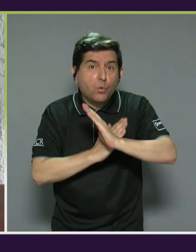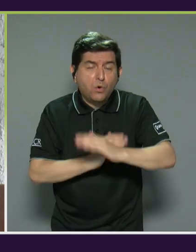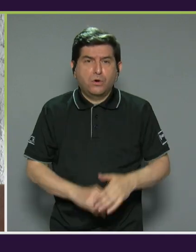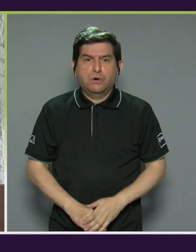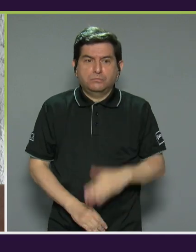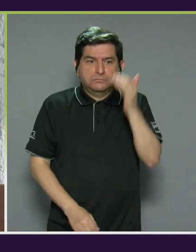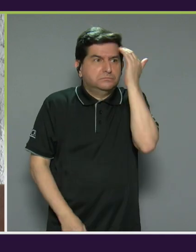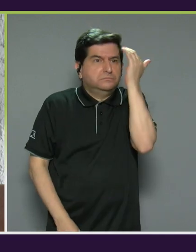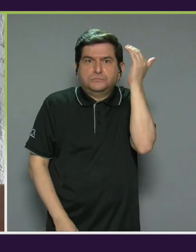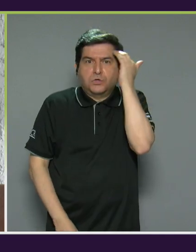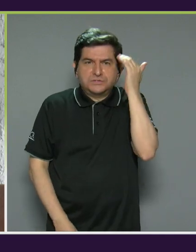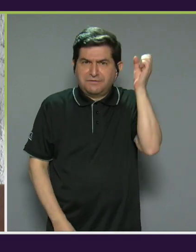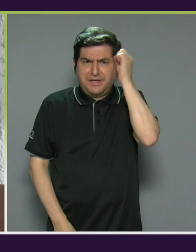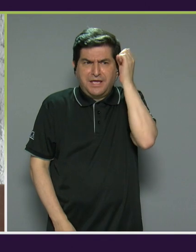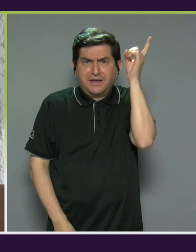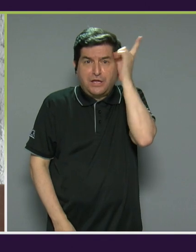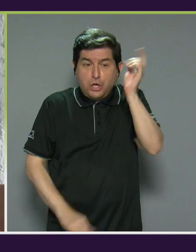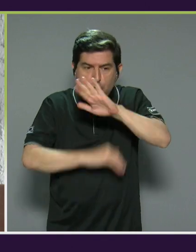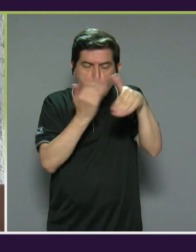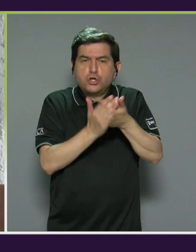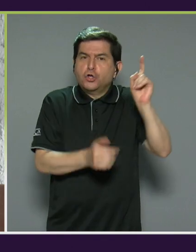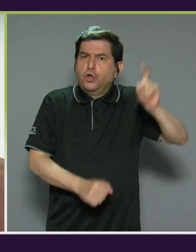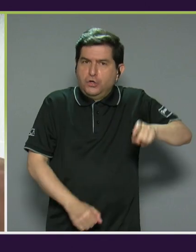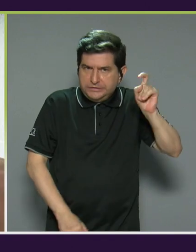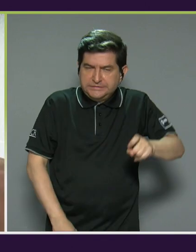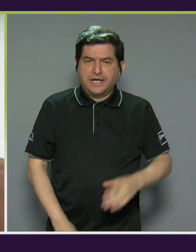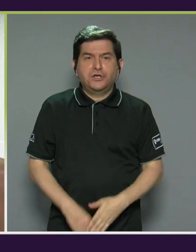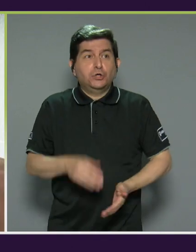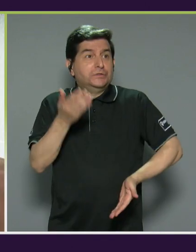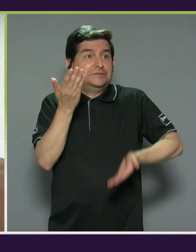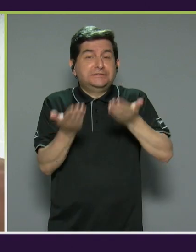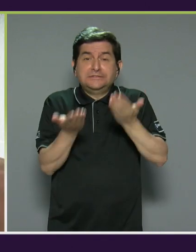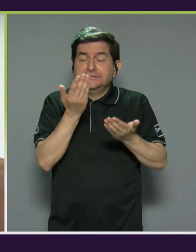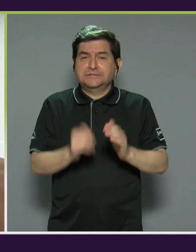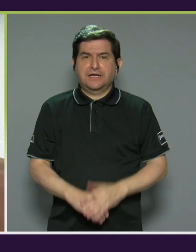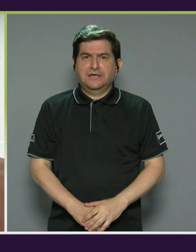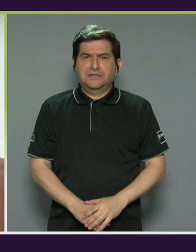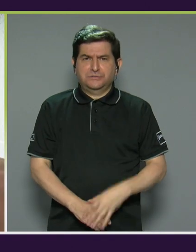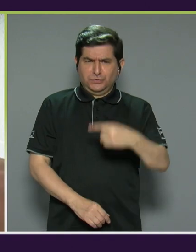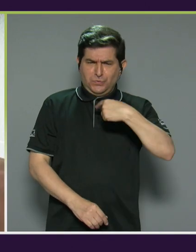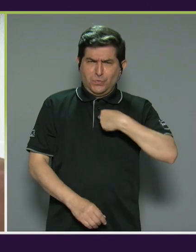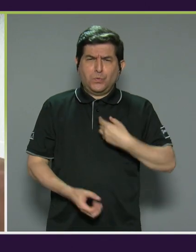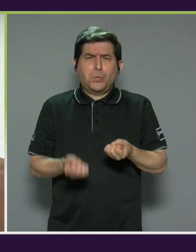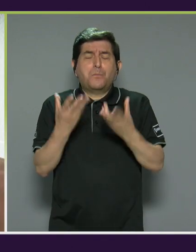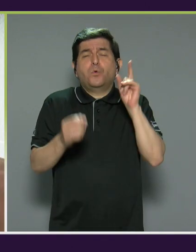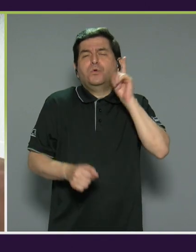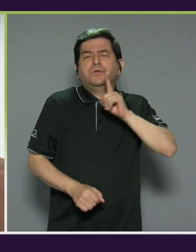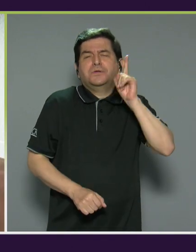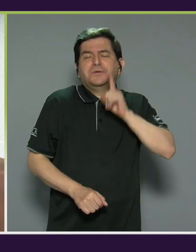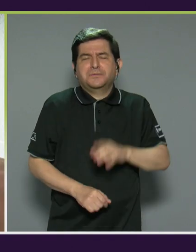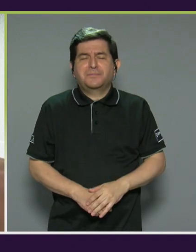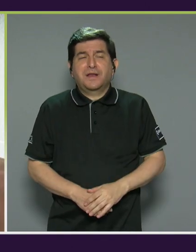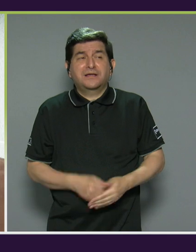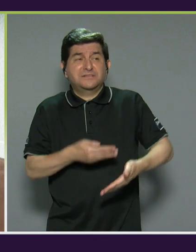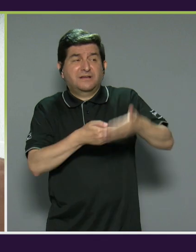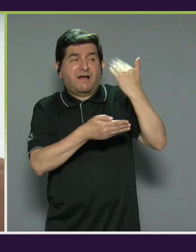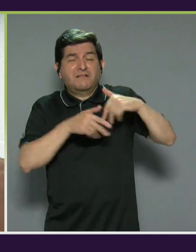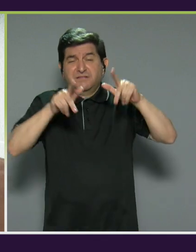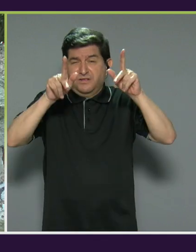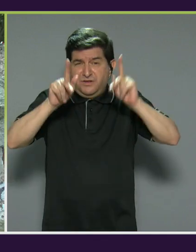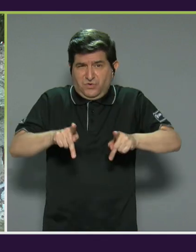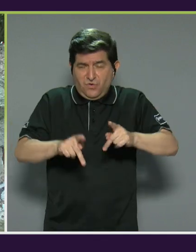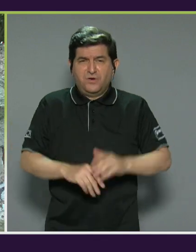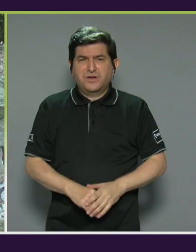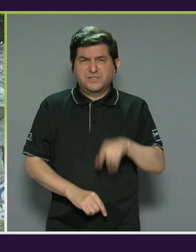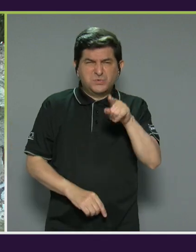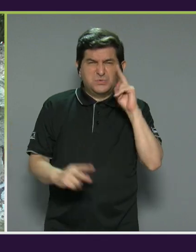no sabes sobre el síndrome de Down, todo lo que hay que saber. Probablemente tienes el montón de mitos que acarreas de las personas que